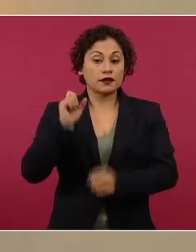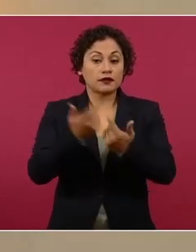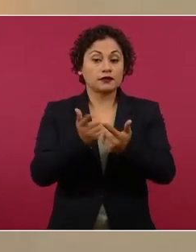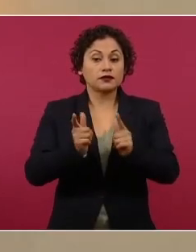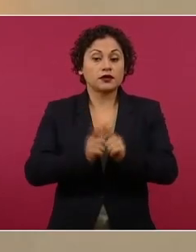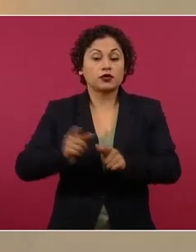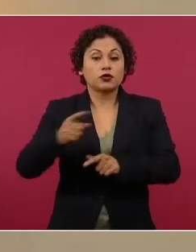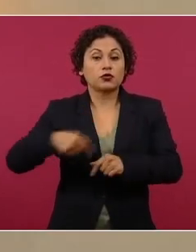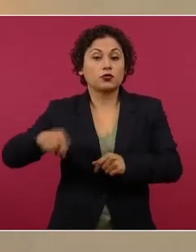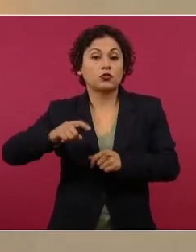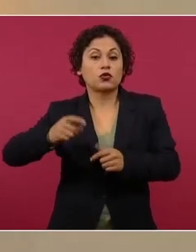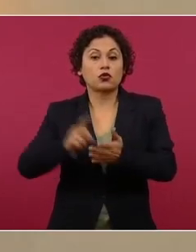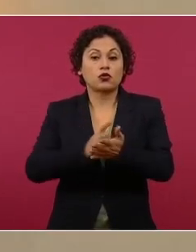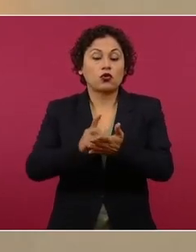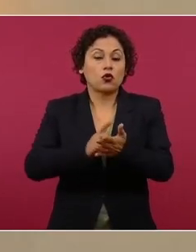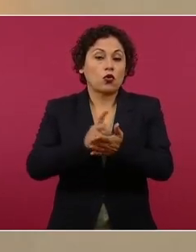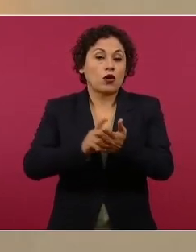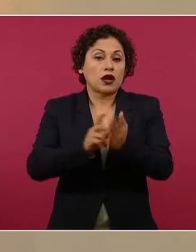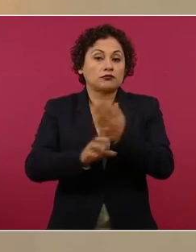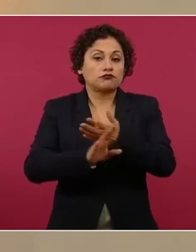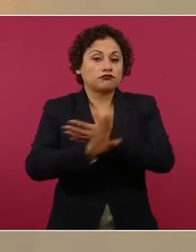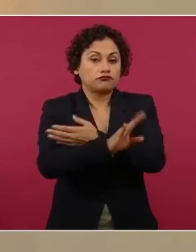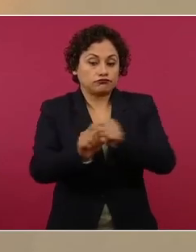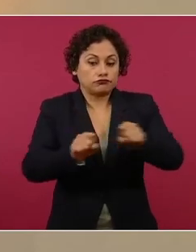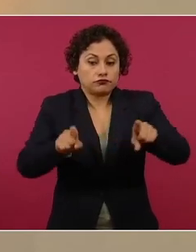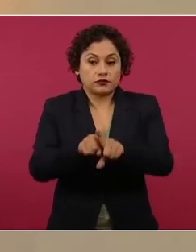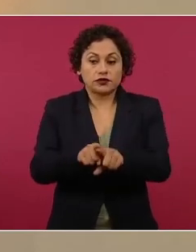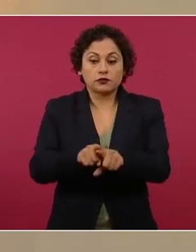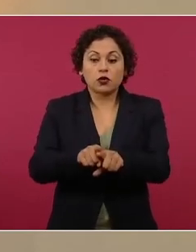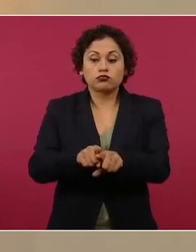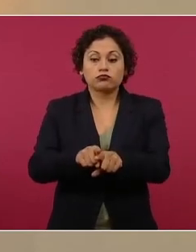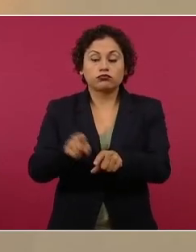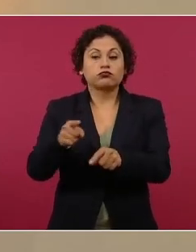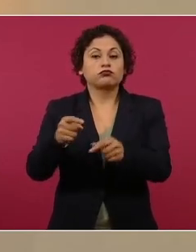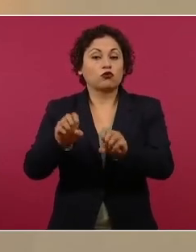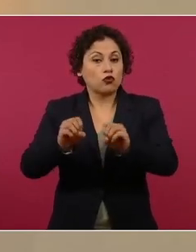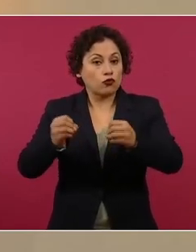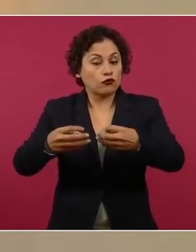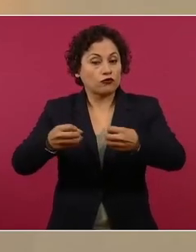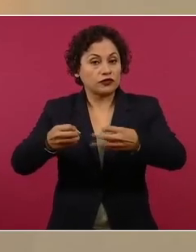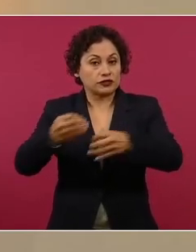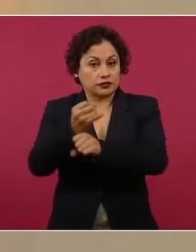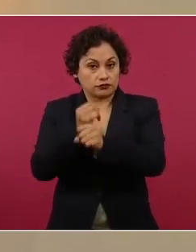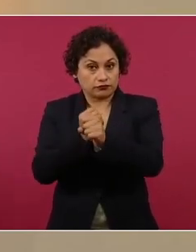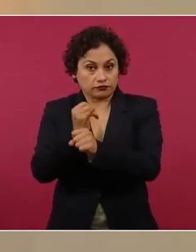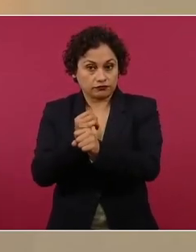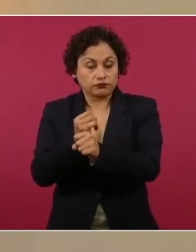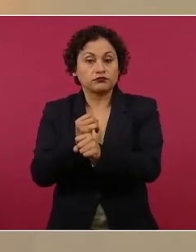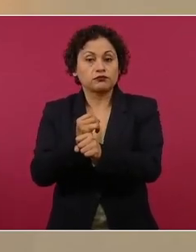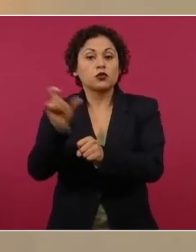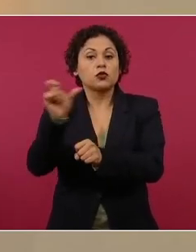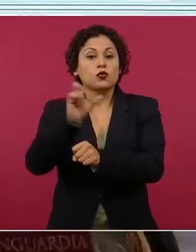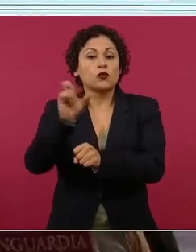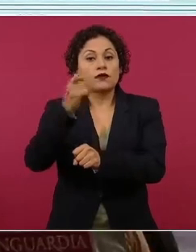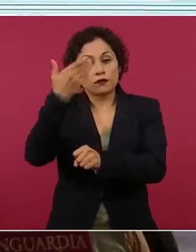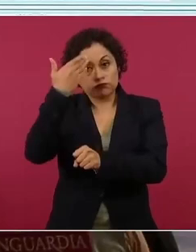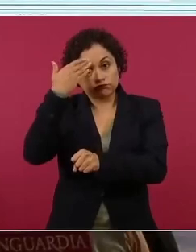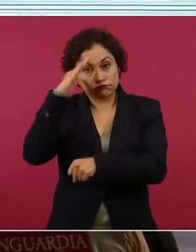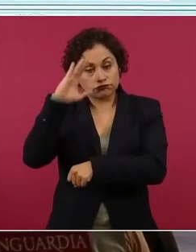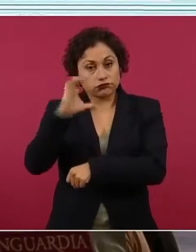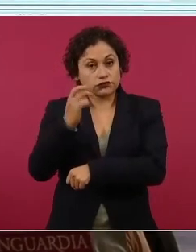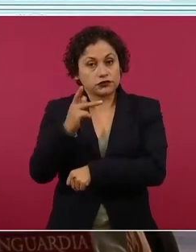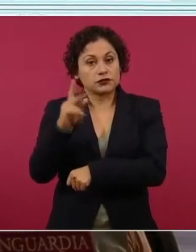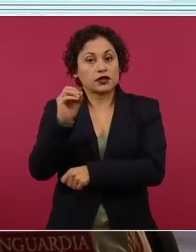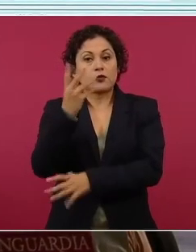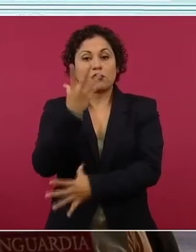Seguridad Regional y en el área de Inteligencia, de la que fue separado tras la fuga del Chapo Guzmán del Ceferezo